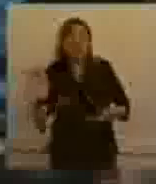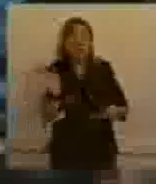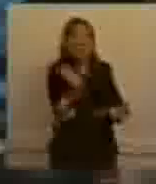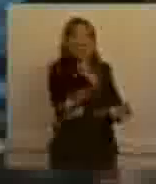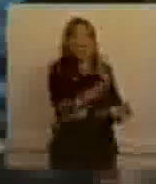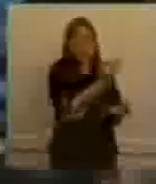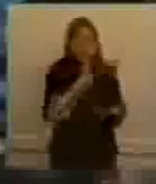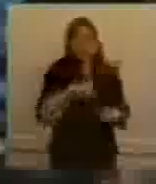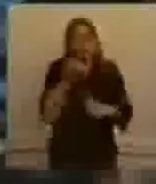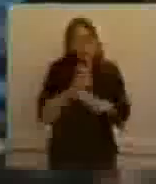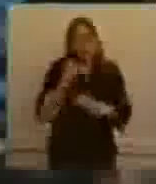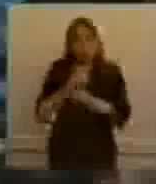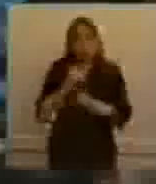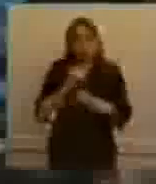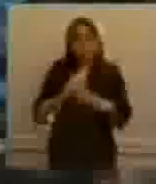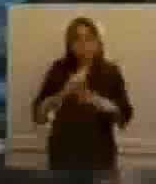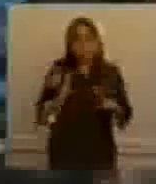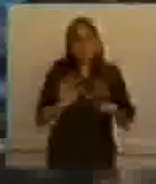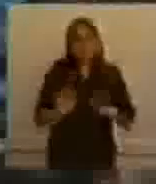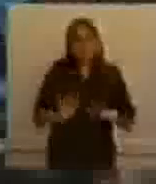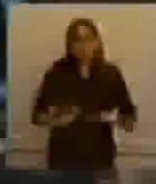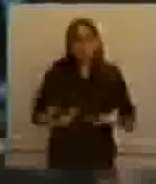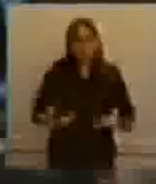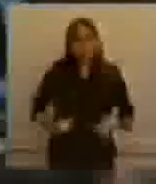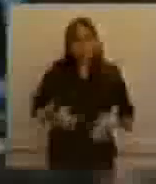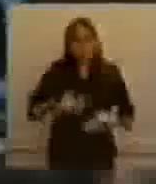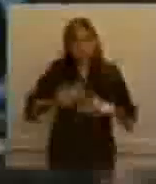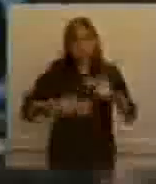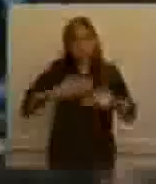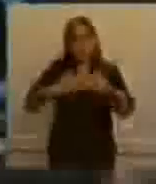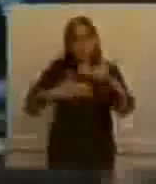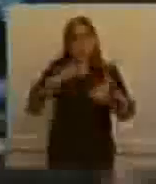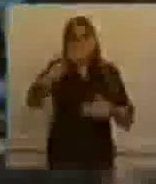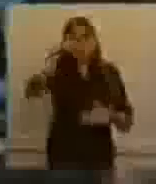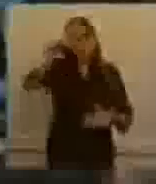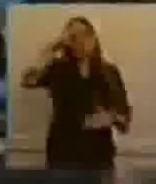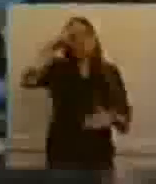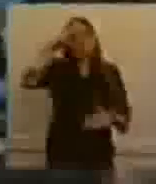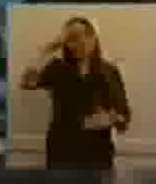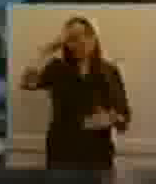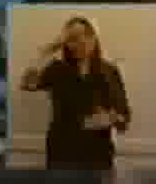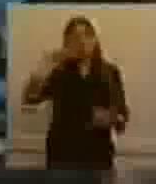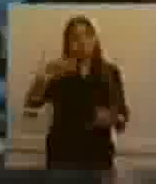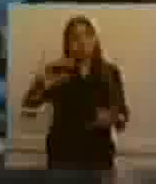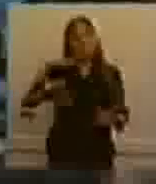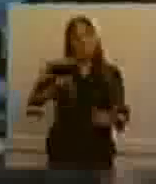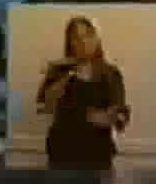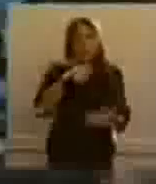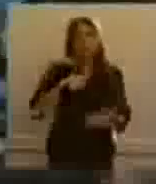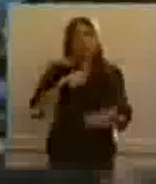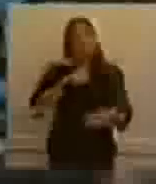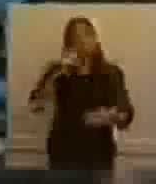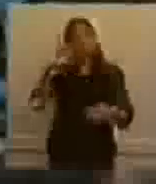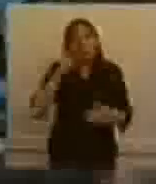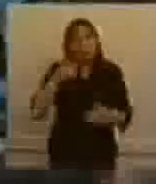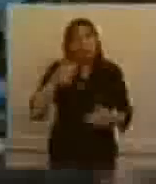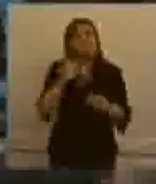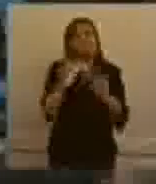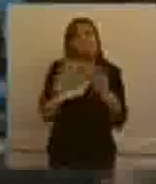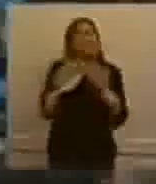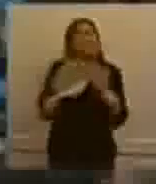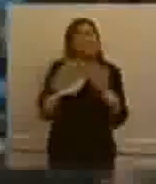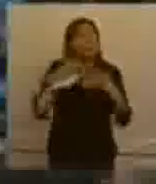estamos trabajando, es lo que estamos haciendo y por supuesto quiero también rescatar fuertemente la labor del Ministerio de